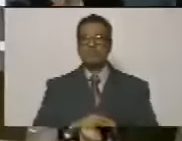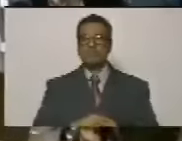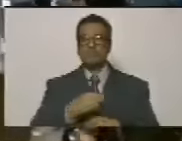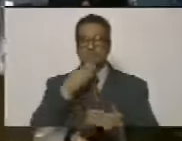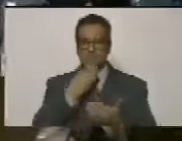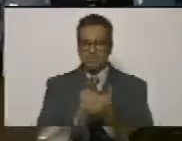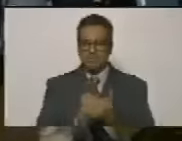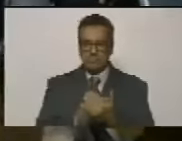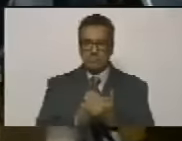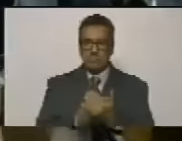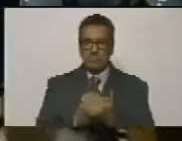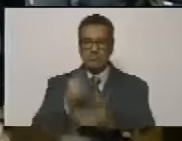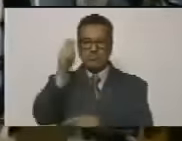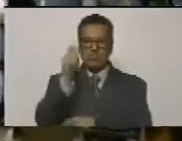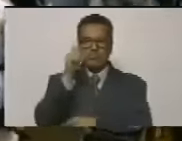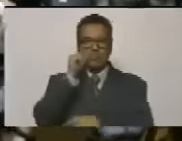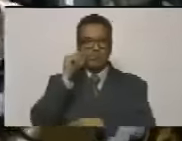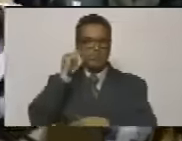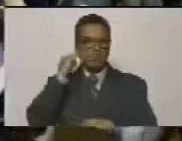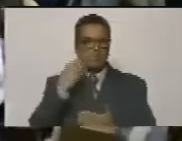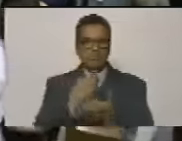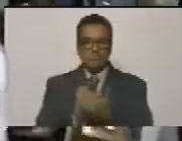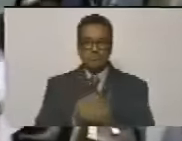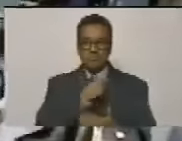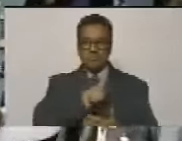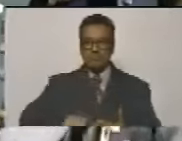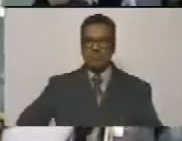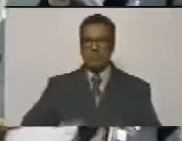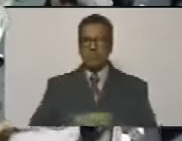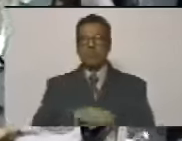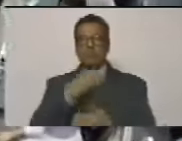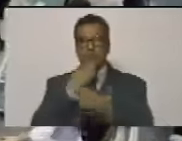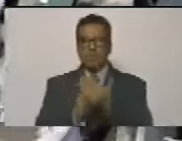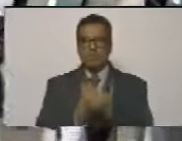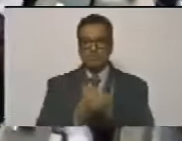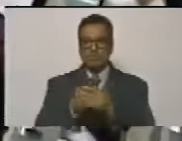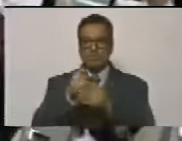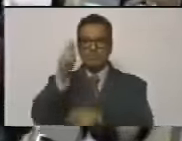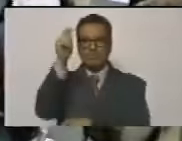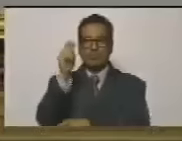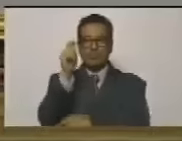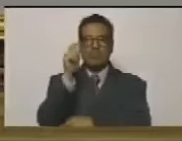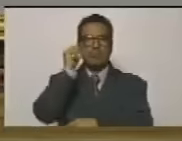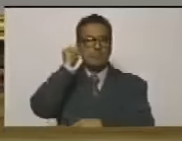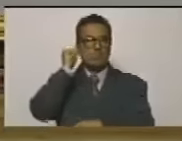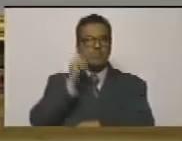Gracias colegas diputados gracias presidente. Muchas gracias diputada.